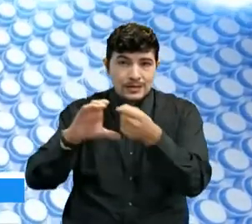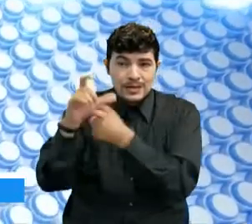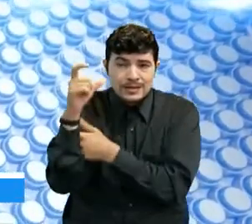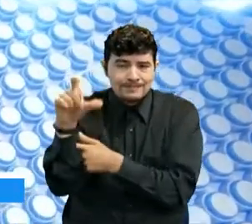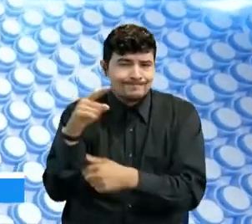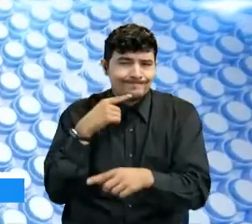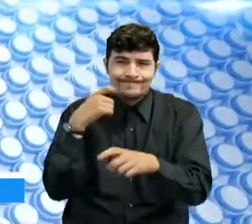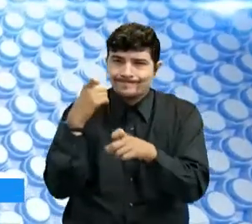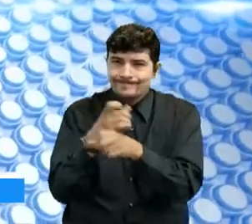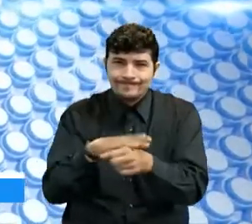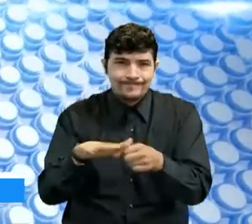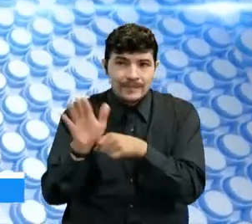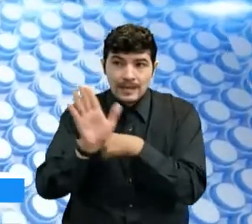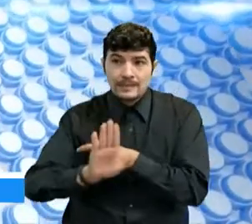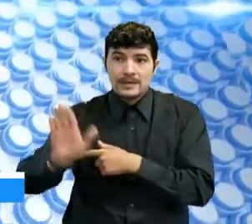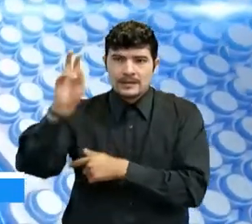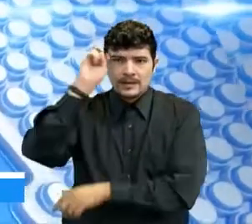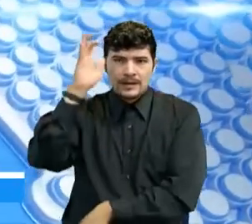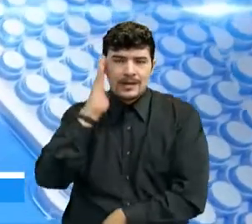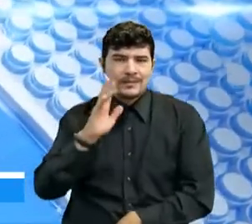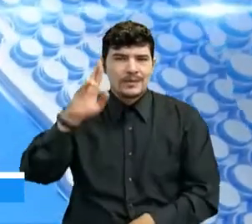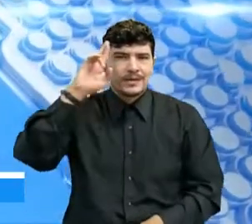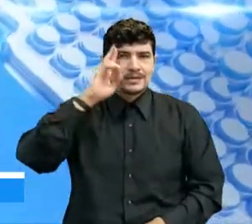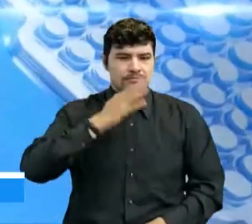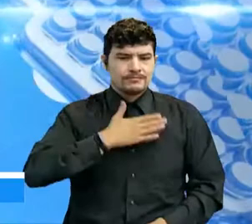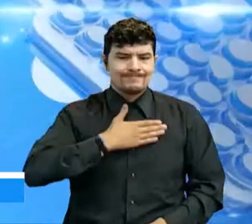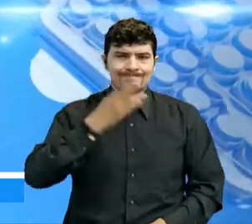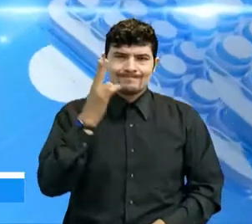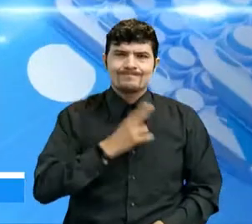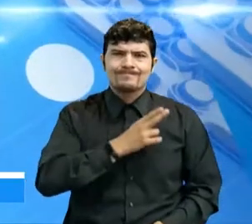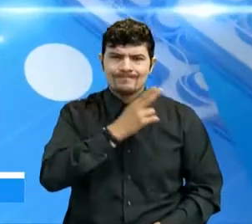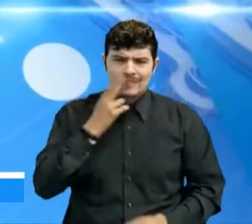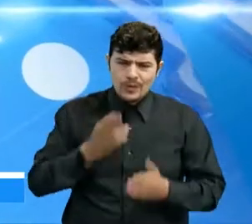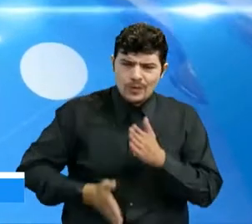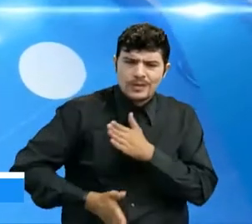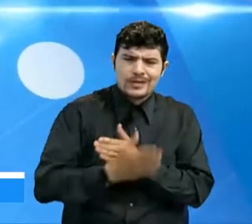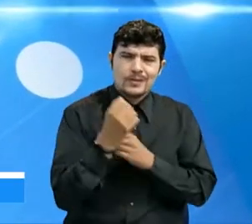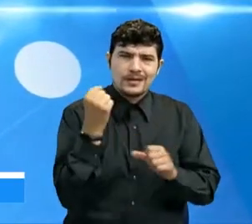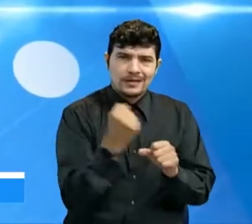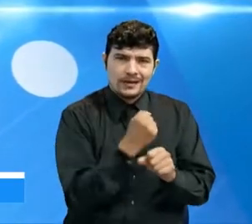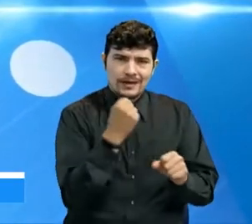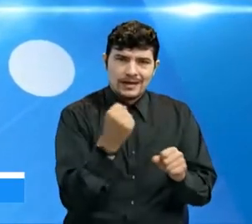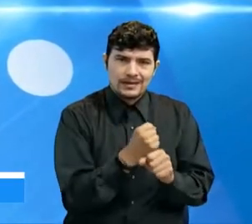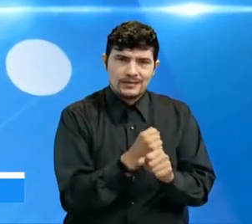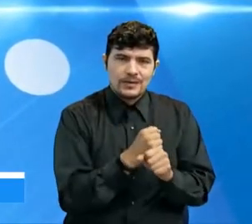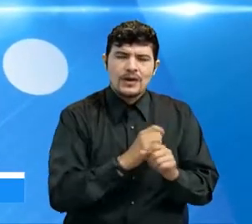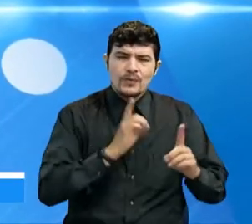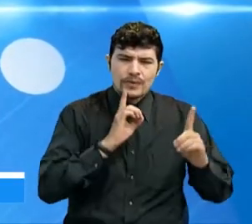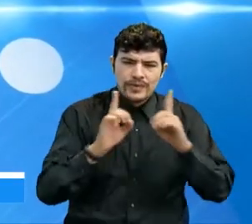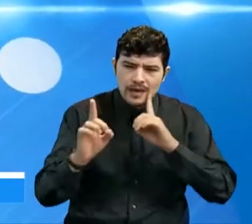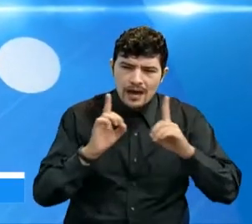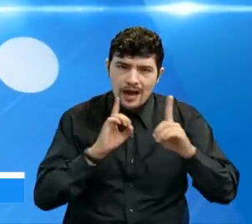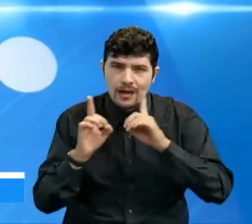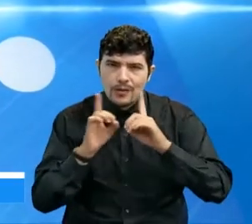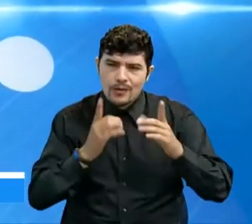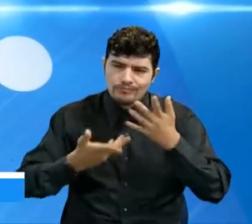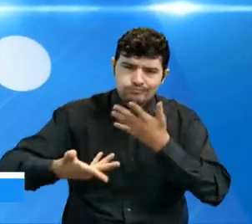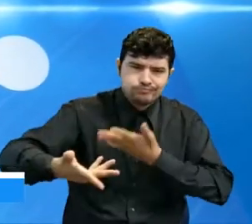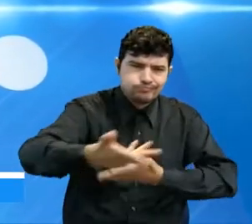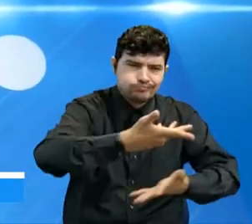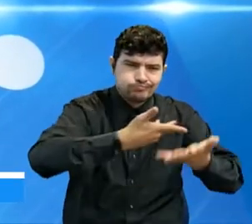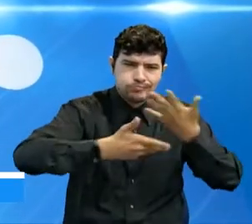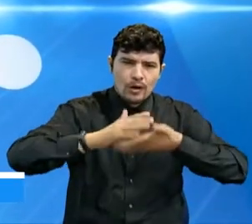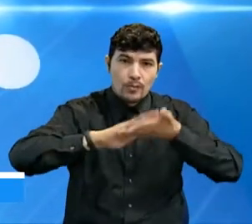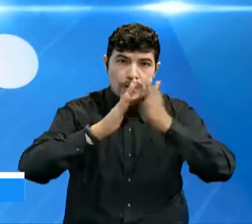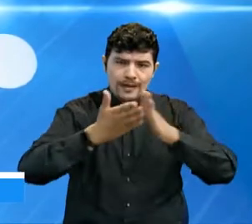Pues, mi compromiso es trabajar sin descanso, manteniendo un diálogo popular y por eso precisamente